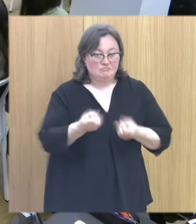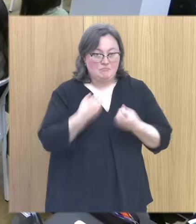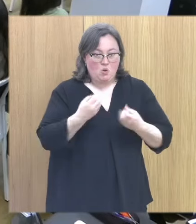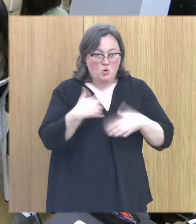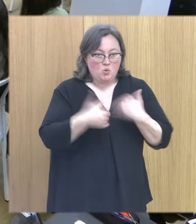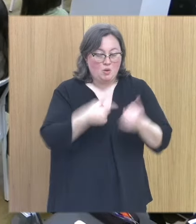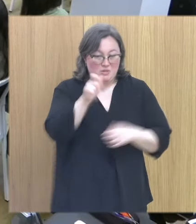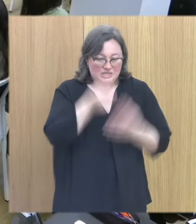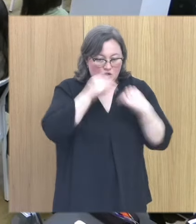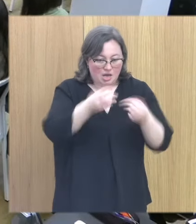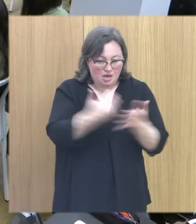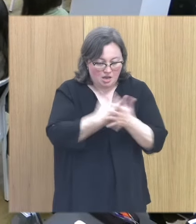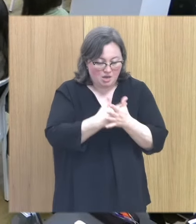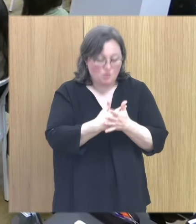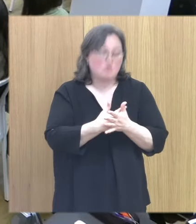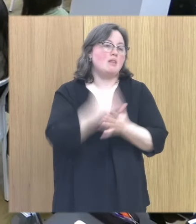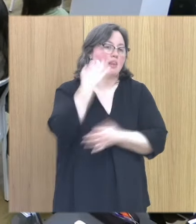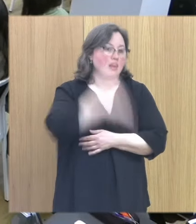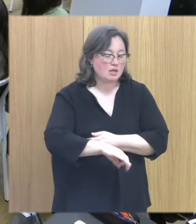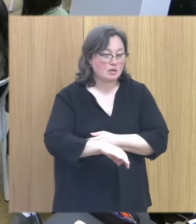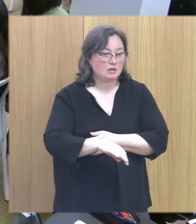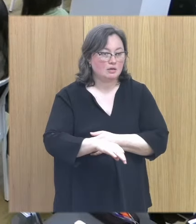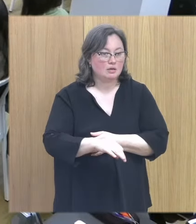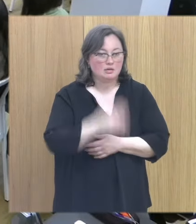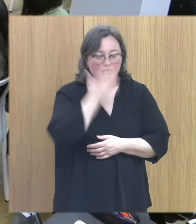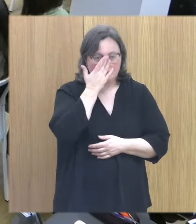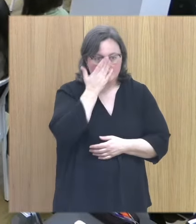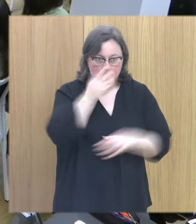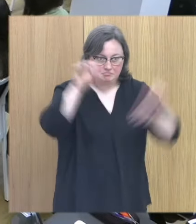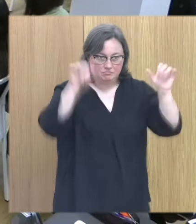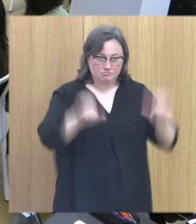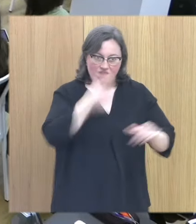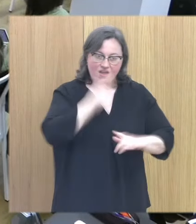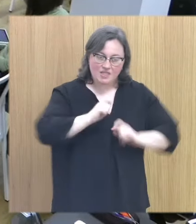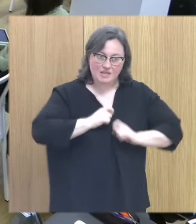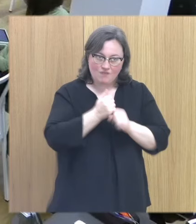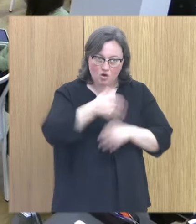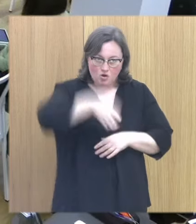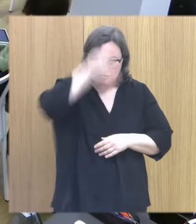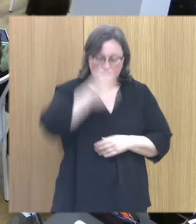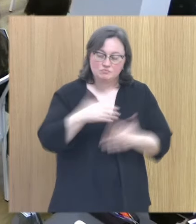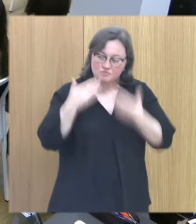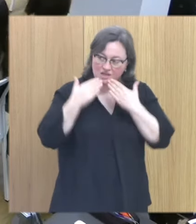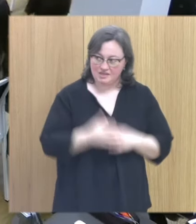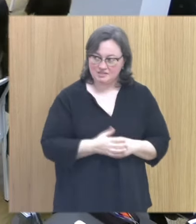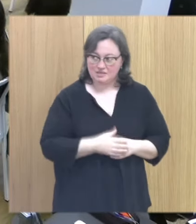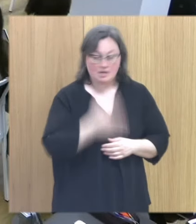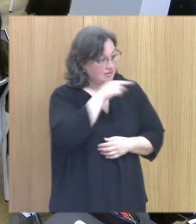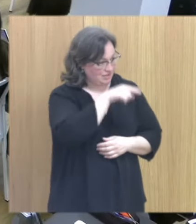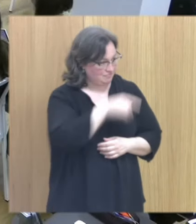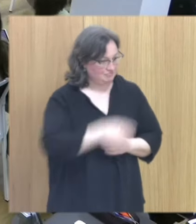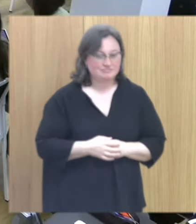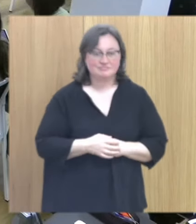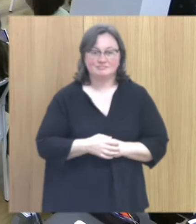detrás esa persona en ese sentido y la verdad que me ha sido muy facilitador gracias no, gracias a